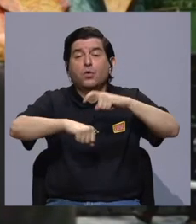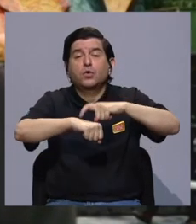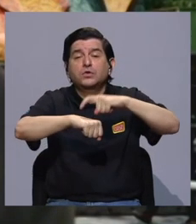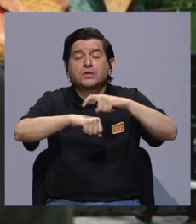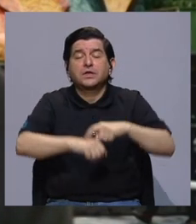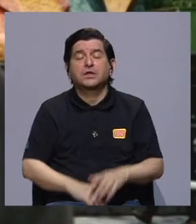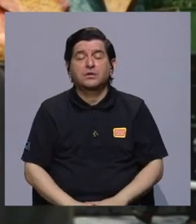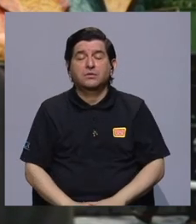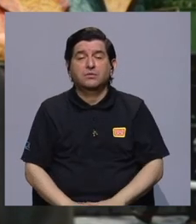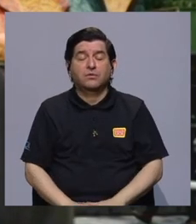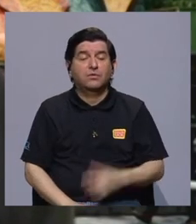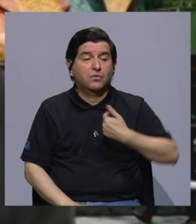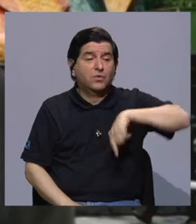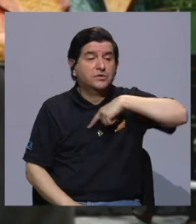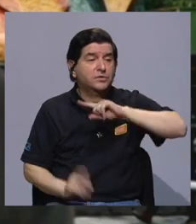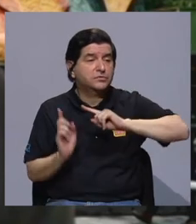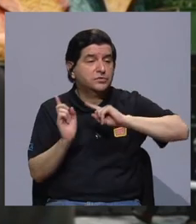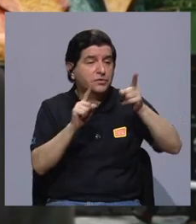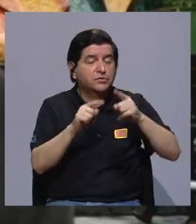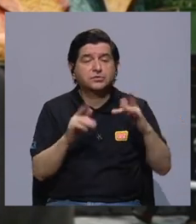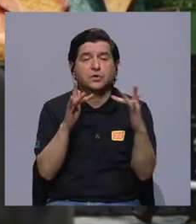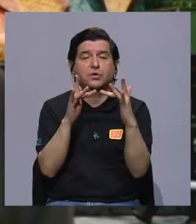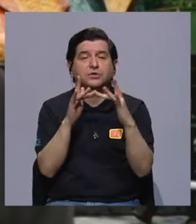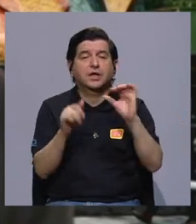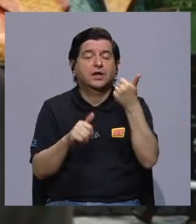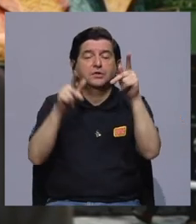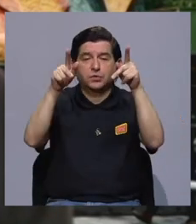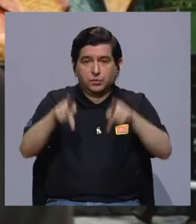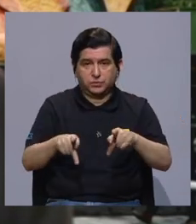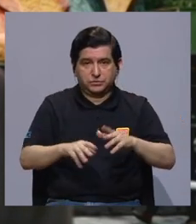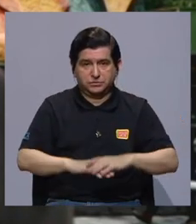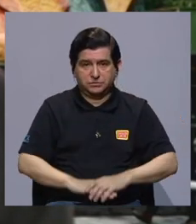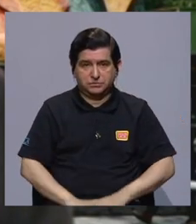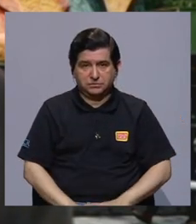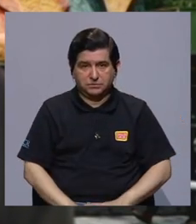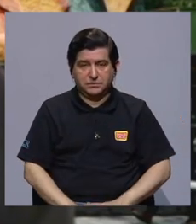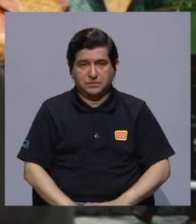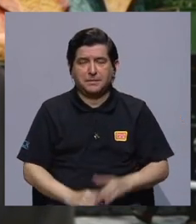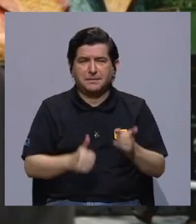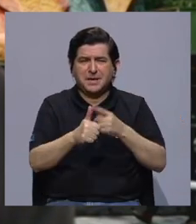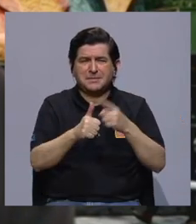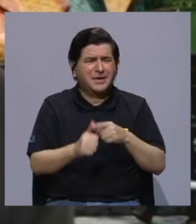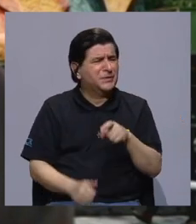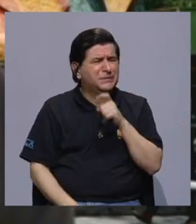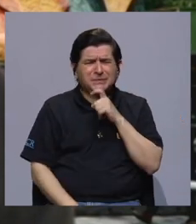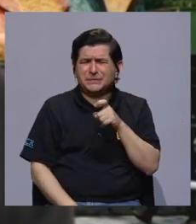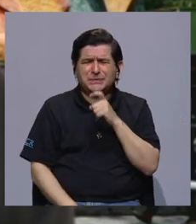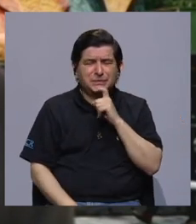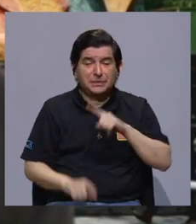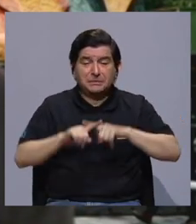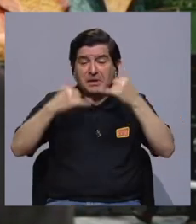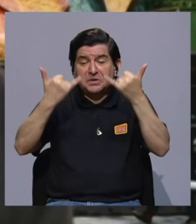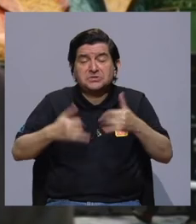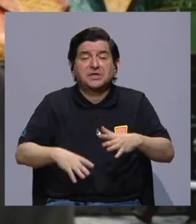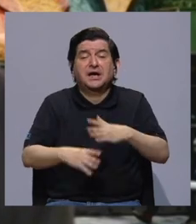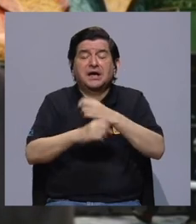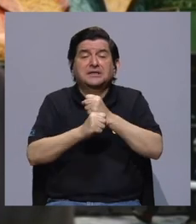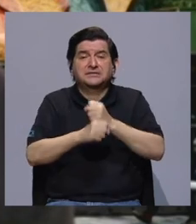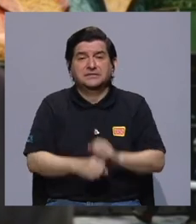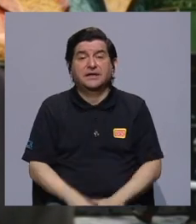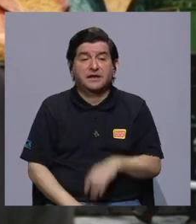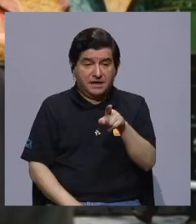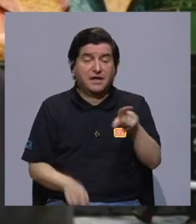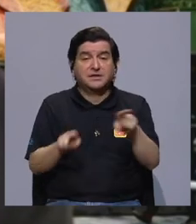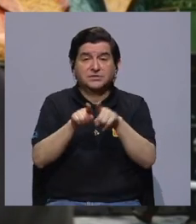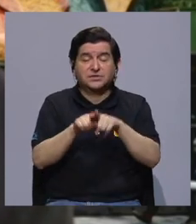gran tiempo durante el día cuando tenemos exposición con otras personas. Yo creo que al principio era muy complicado, pero ahora lo